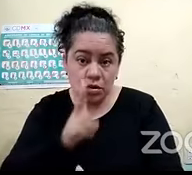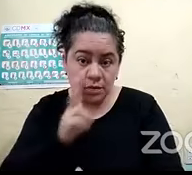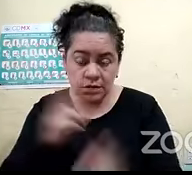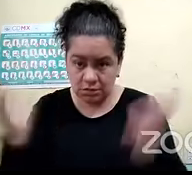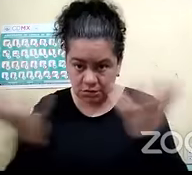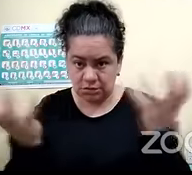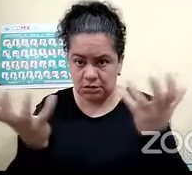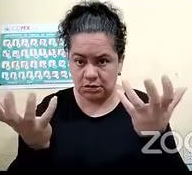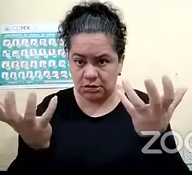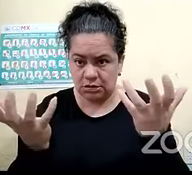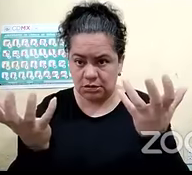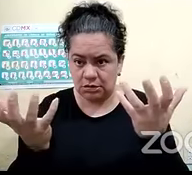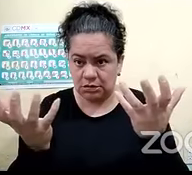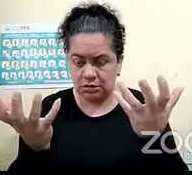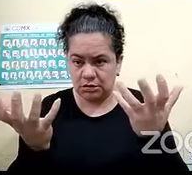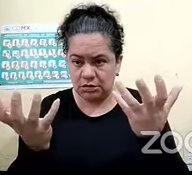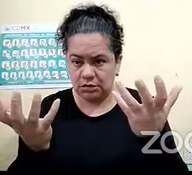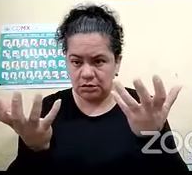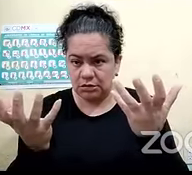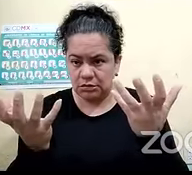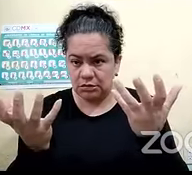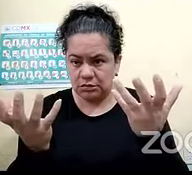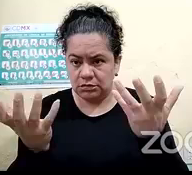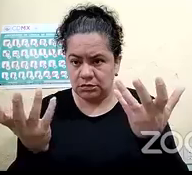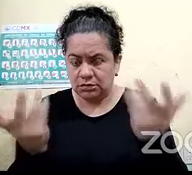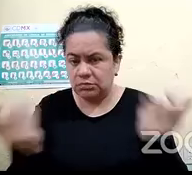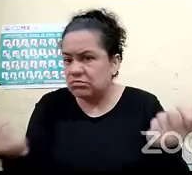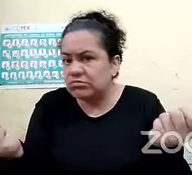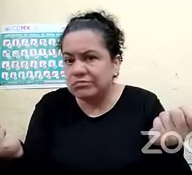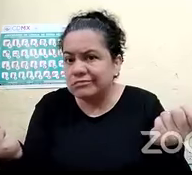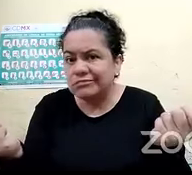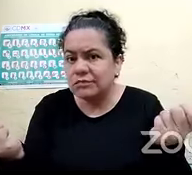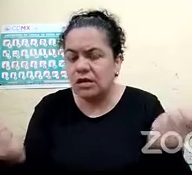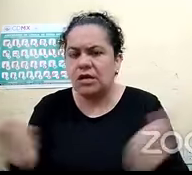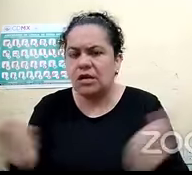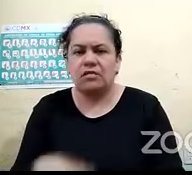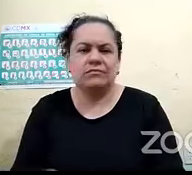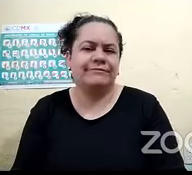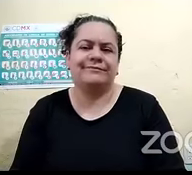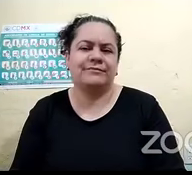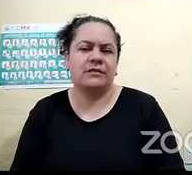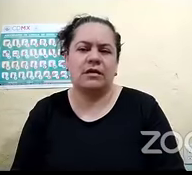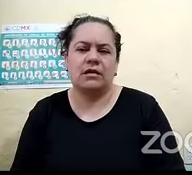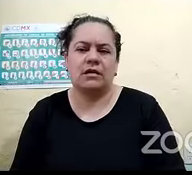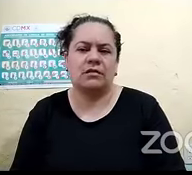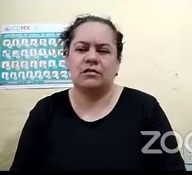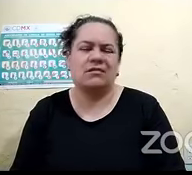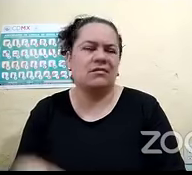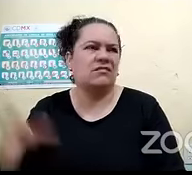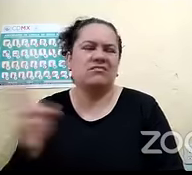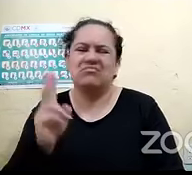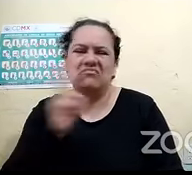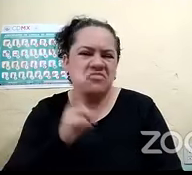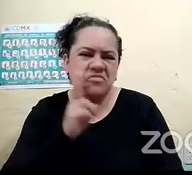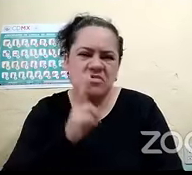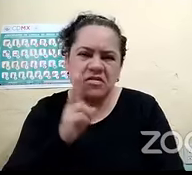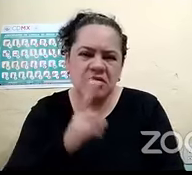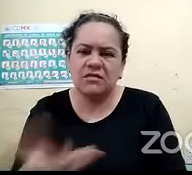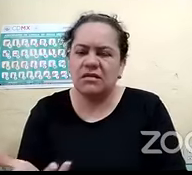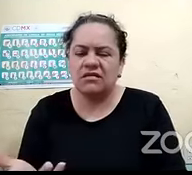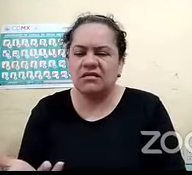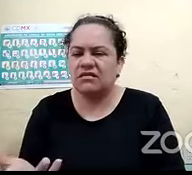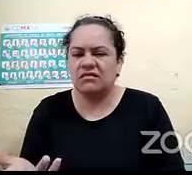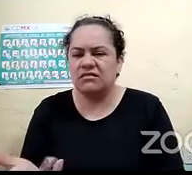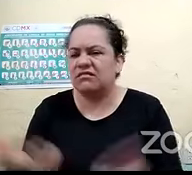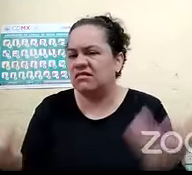los simulacros muchas veces no te lo tomas en serio este a la hora de que salen